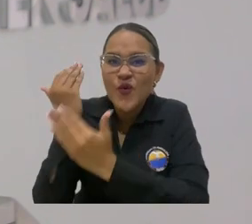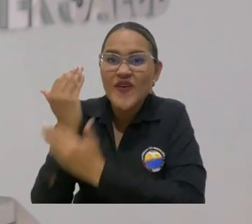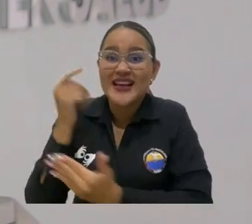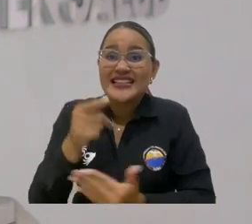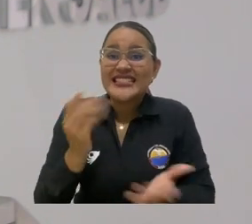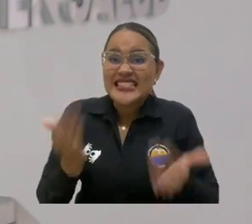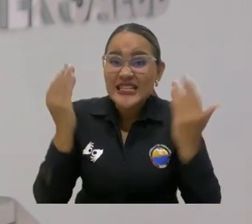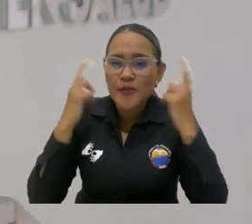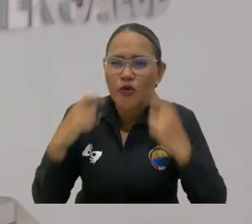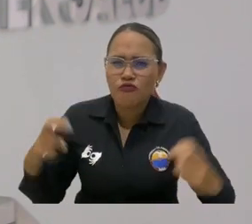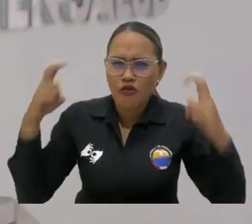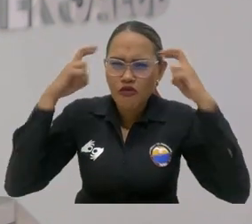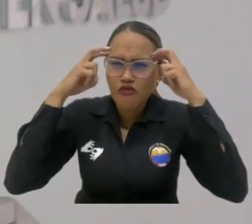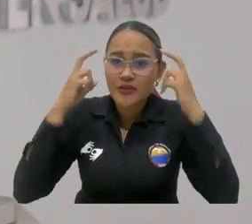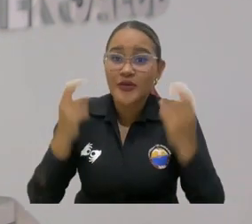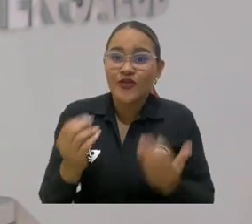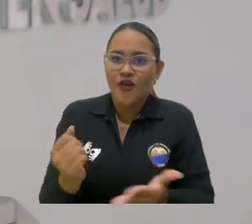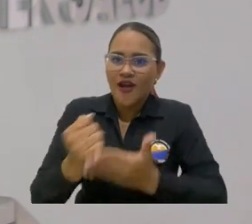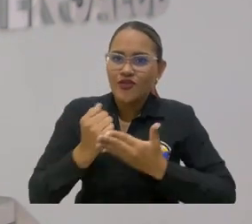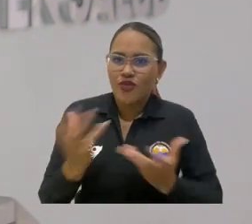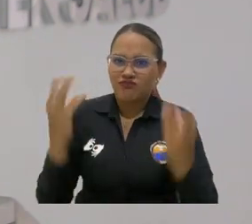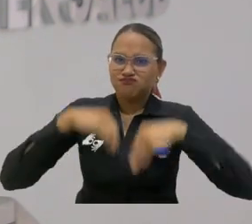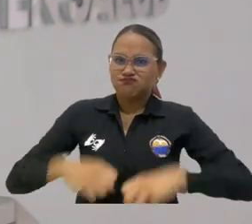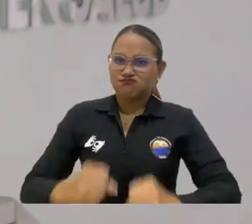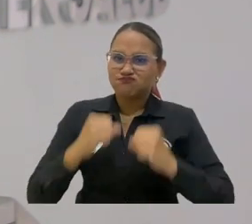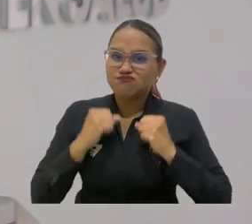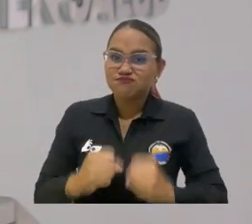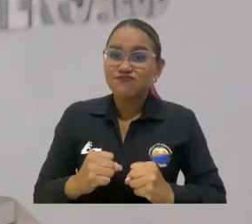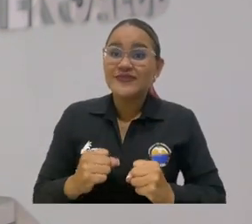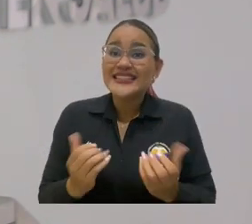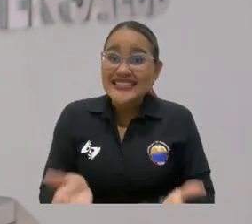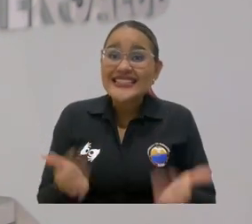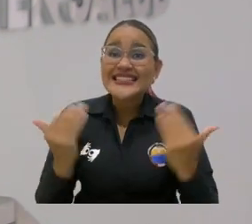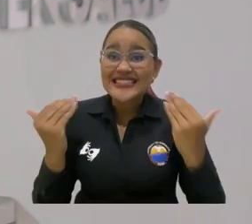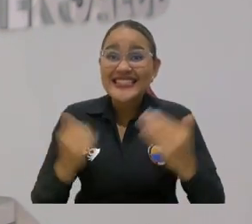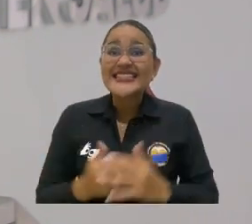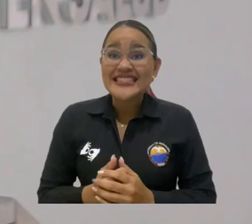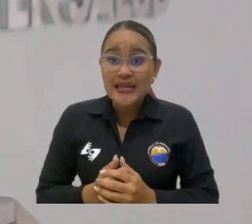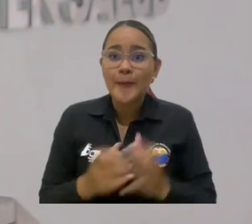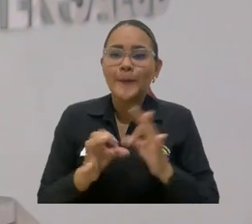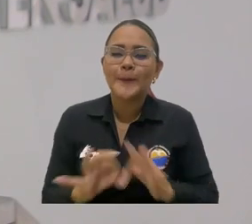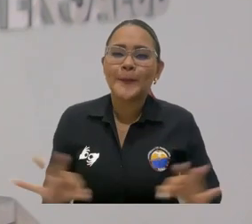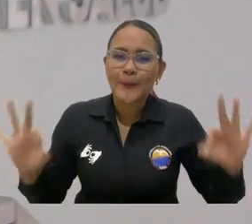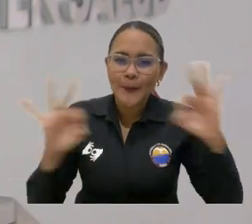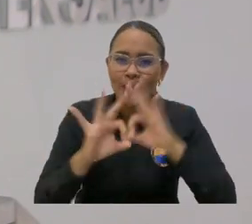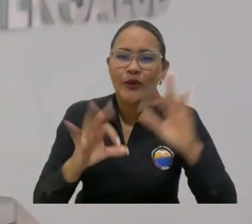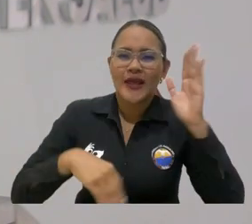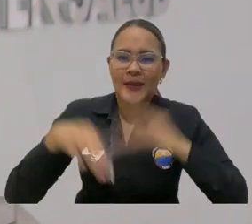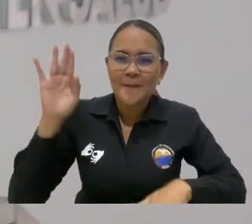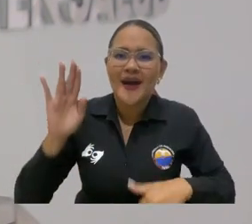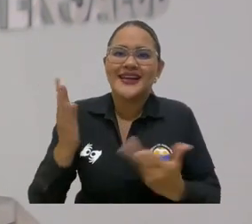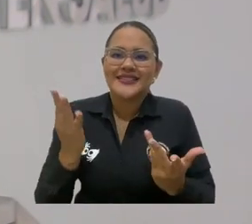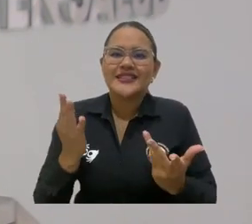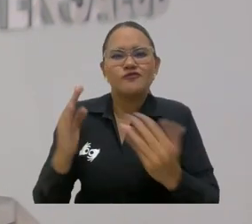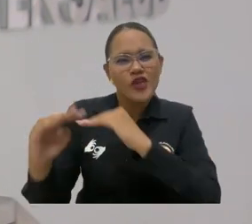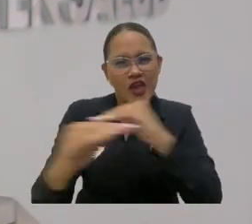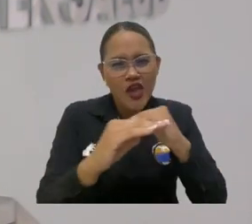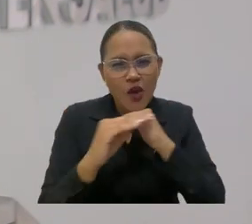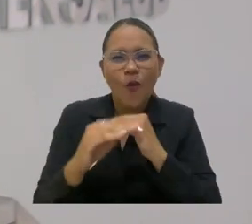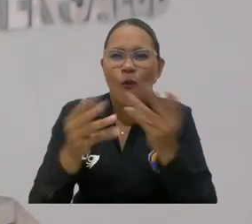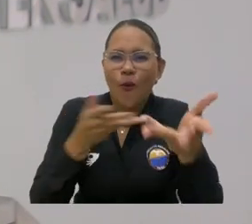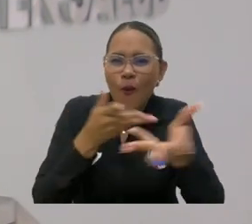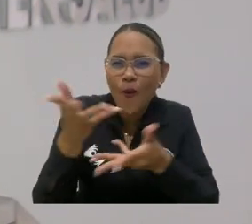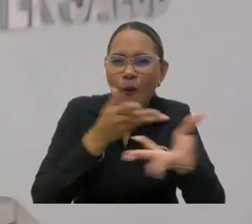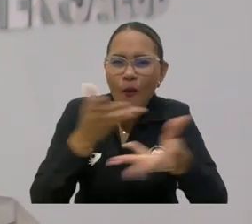la transferencia del conocimiento, centros como estos van a favorecer y favorecen de manera importante y por supuesto van a